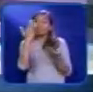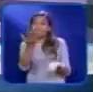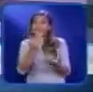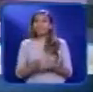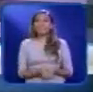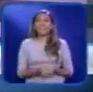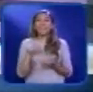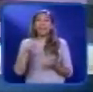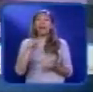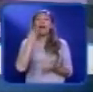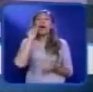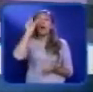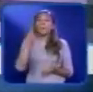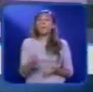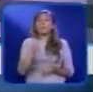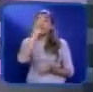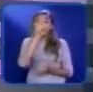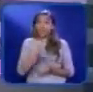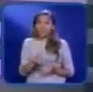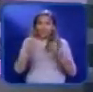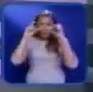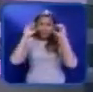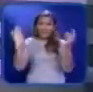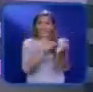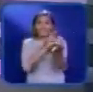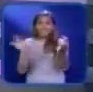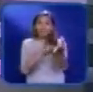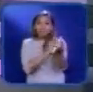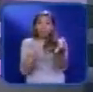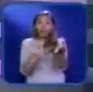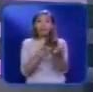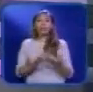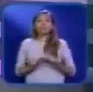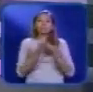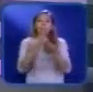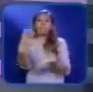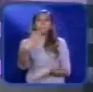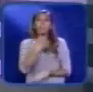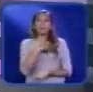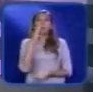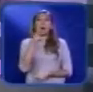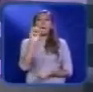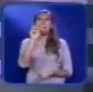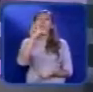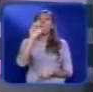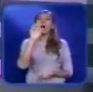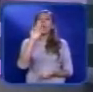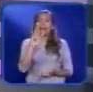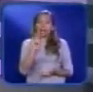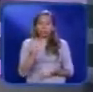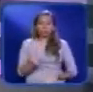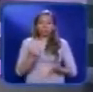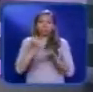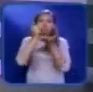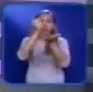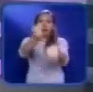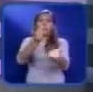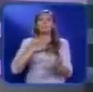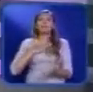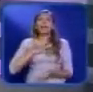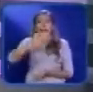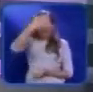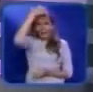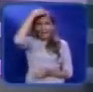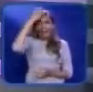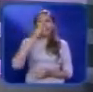El venezolano José Antonio Apreu fue galardonado con el premio polar de manos nada más y nada menos que el del rey de Suecia,